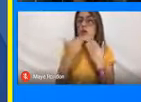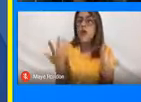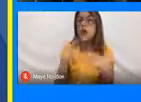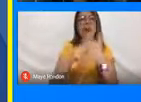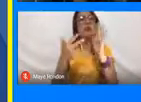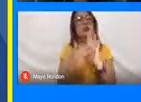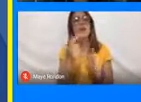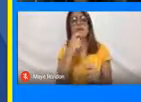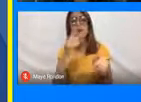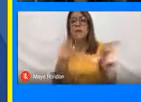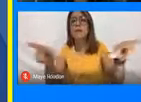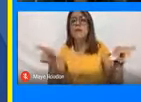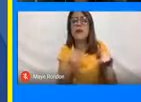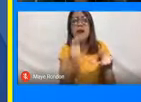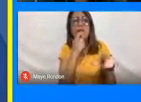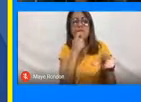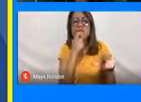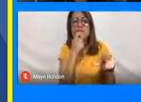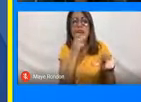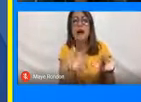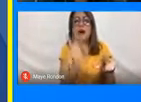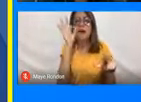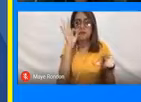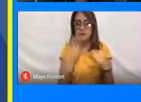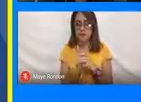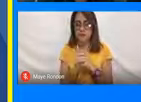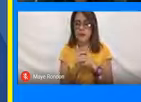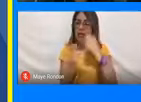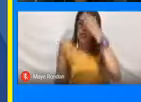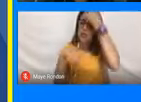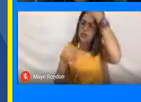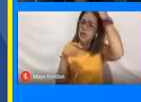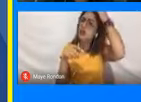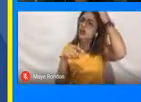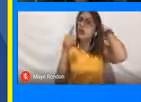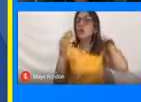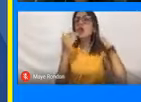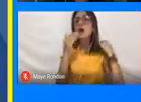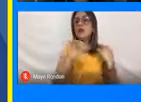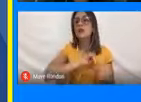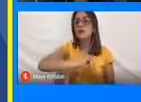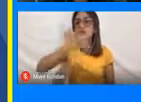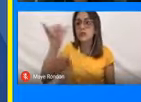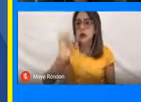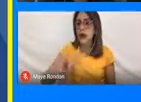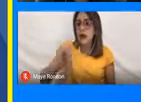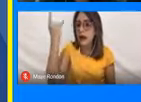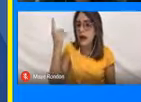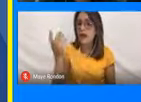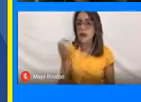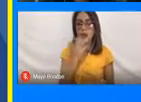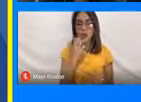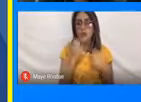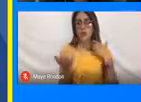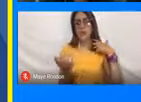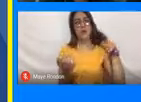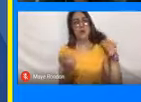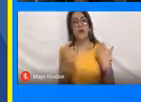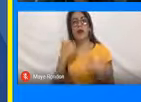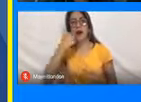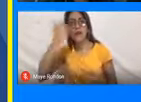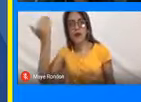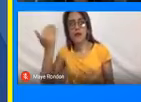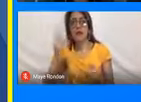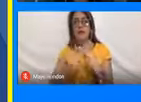definir el destino que van a visitar. Creo que para todos al momento de viajar, tanto para nosotros los adultos como